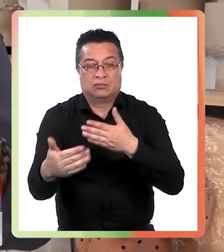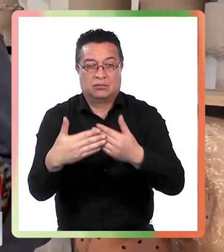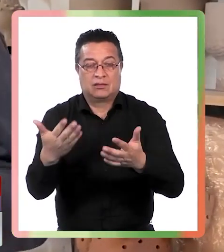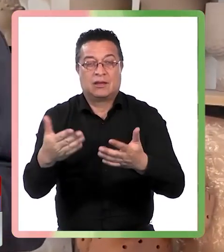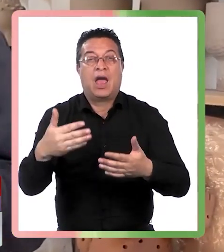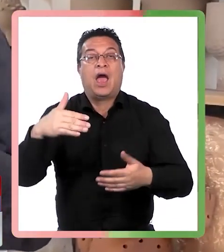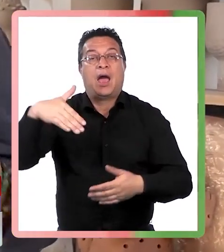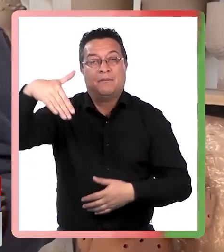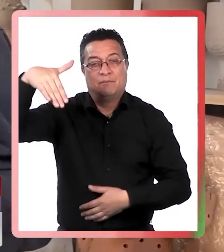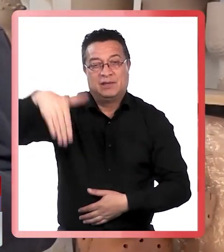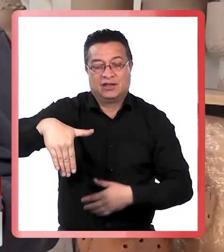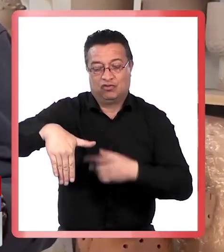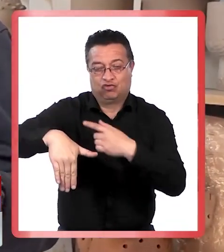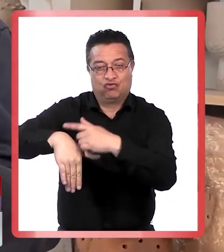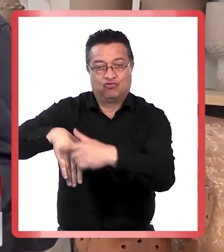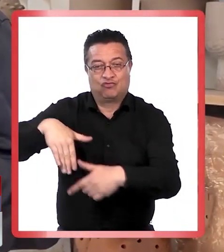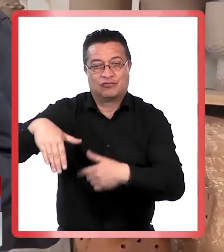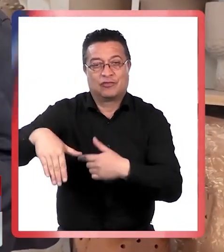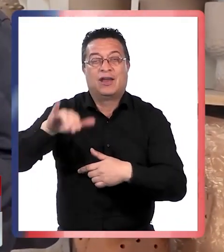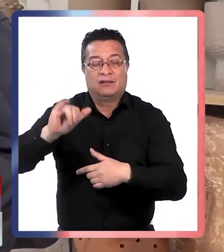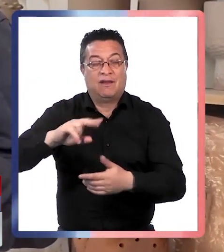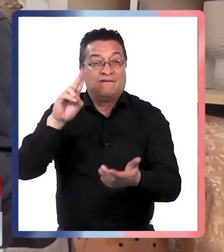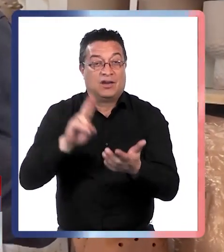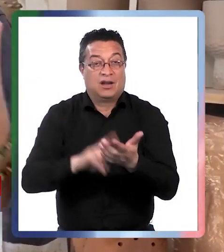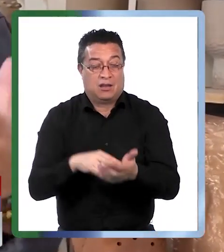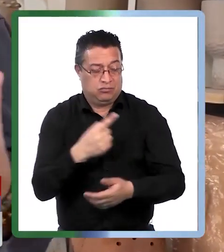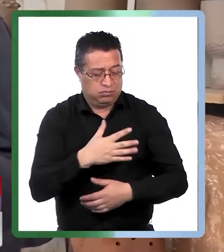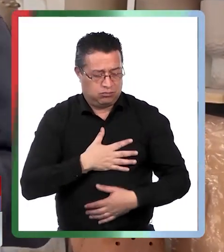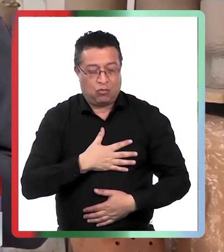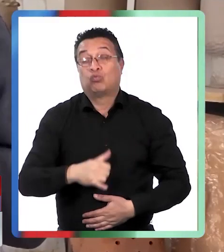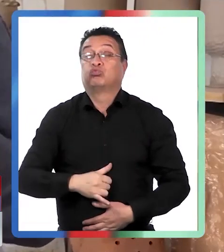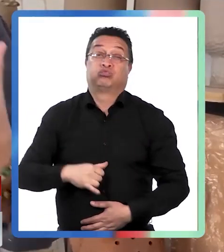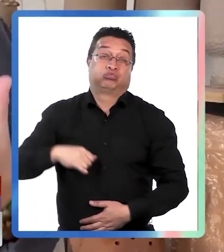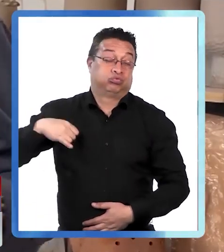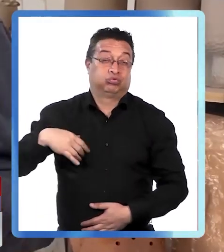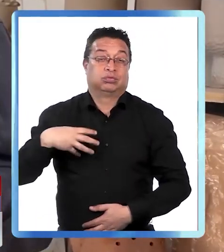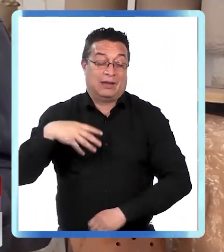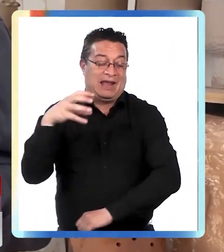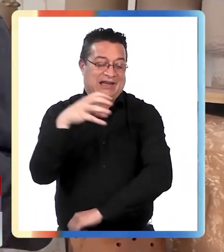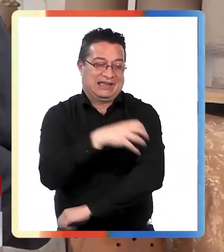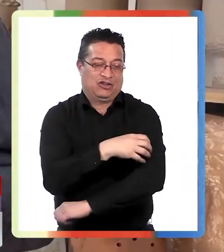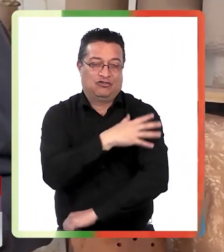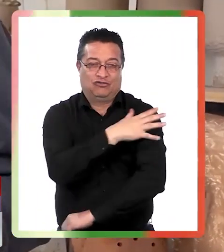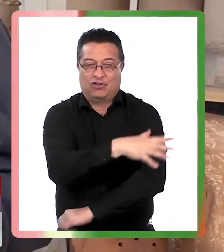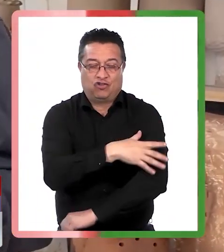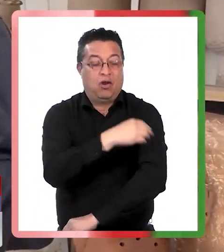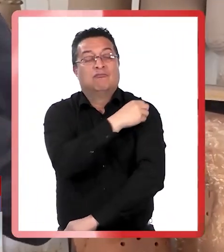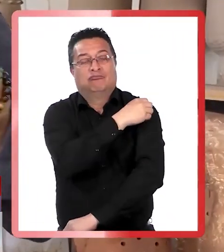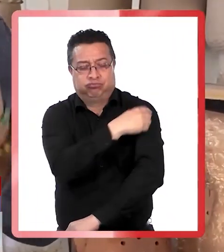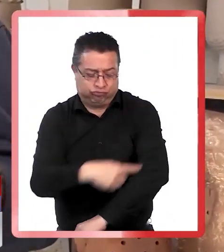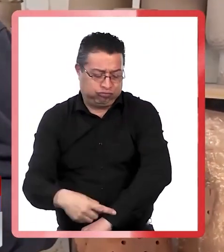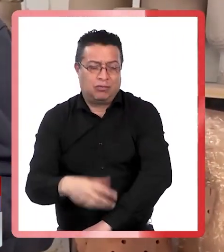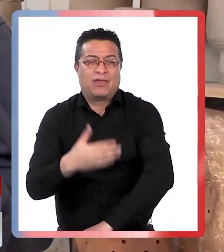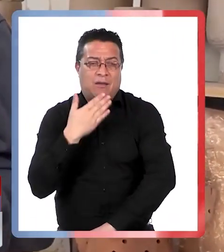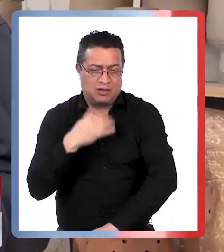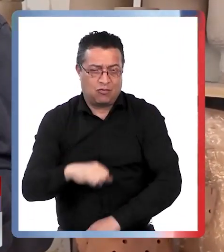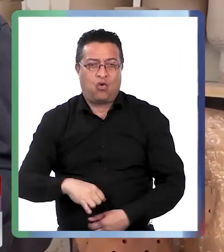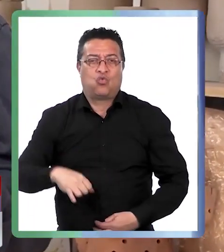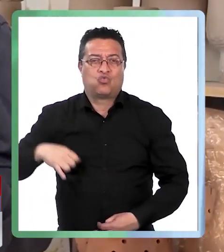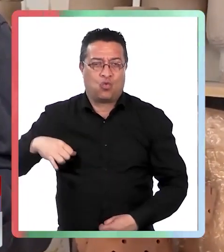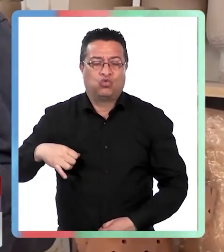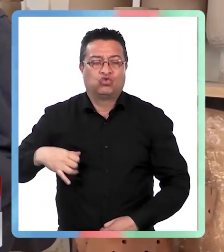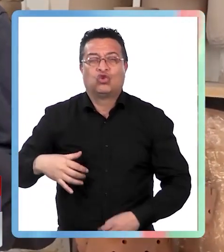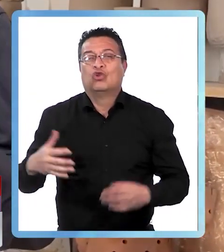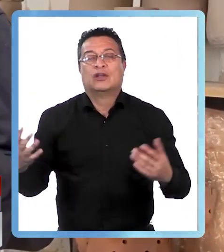a las artesanías de América del Sur y de verdad que nos llena de orgullo a la región completa, al país